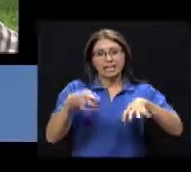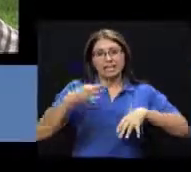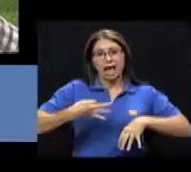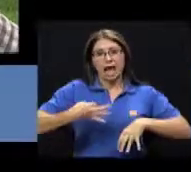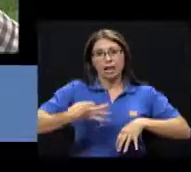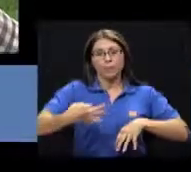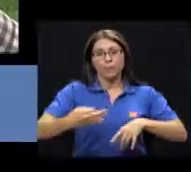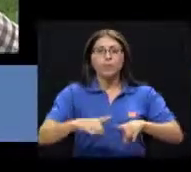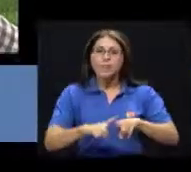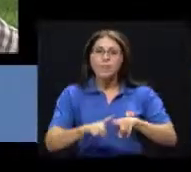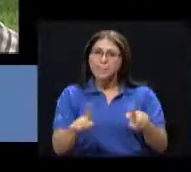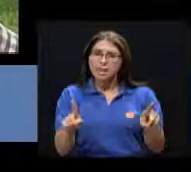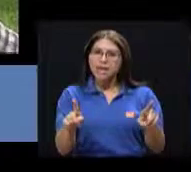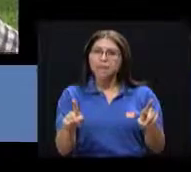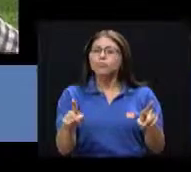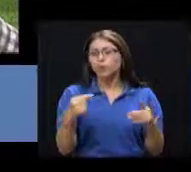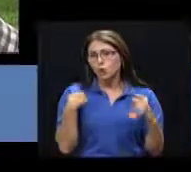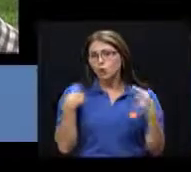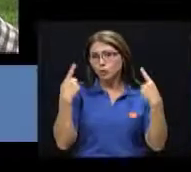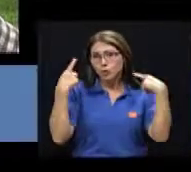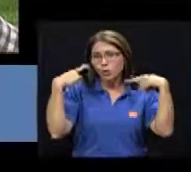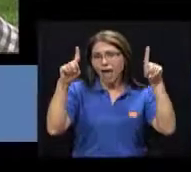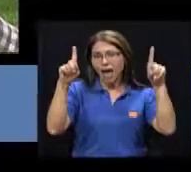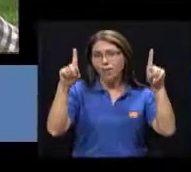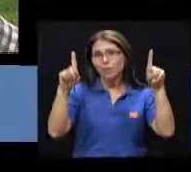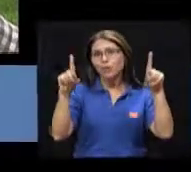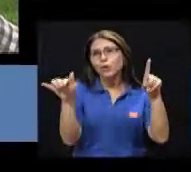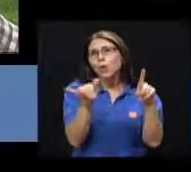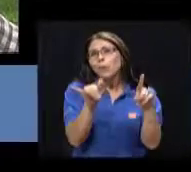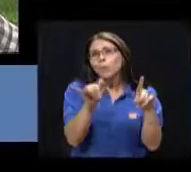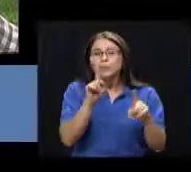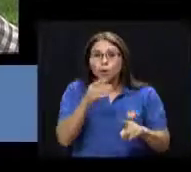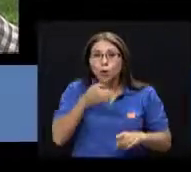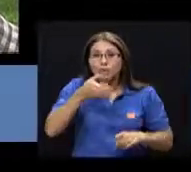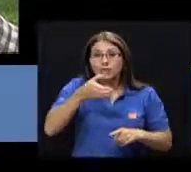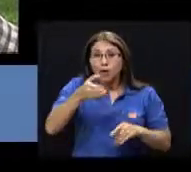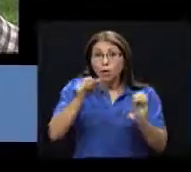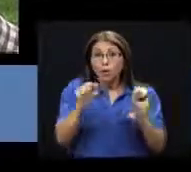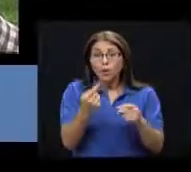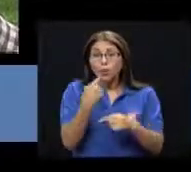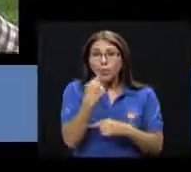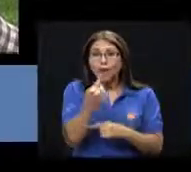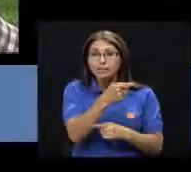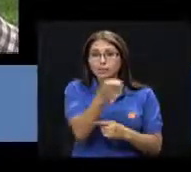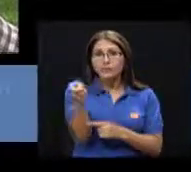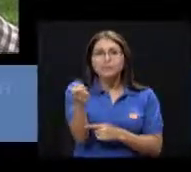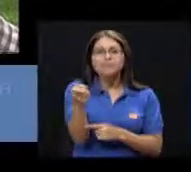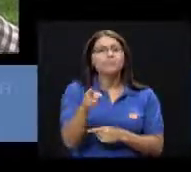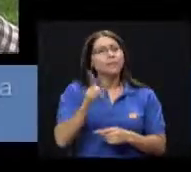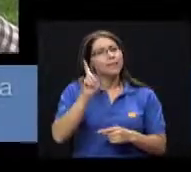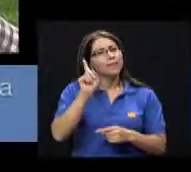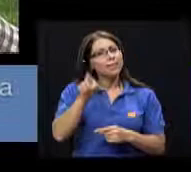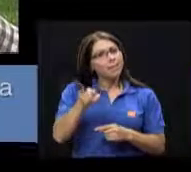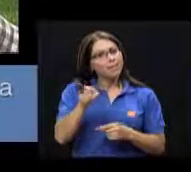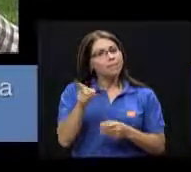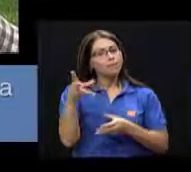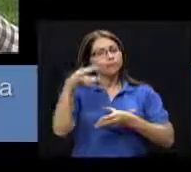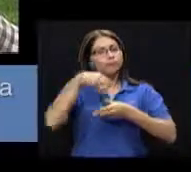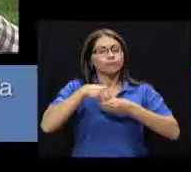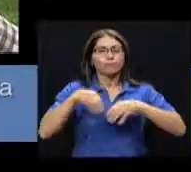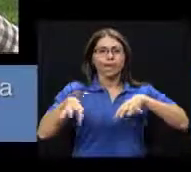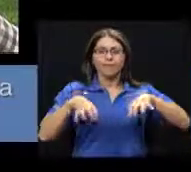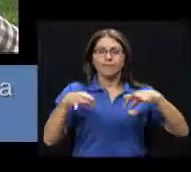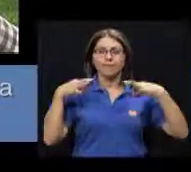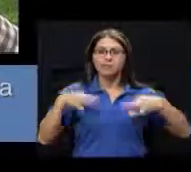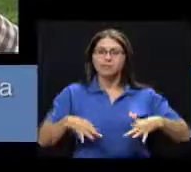pero lo que he podido lograr y la fórmula, digamos, o el consejo que puedo dar es que hay que incorporarlo a